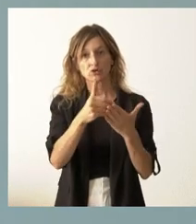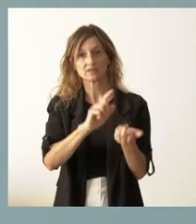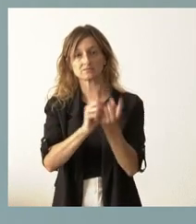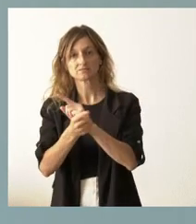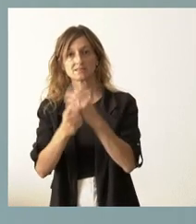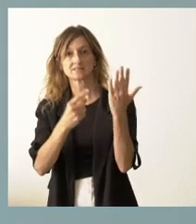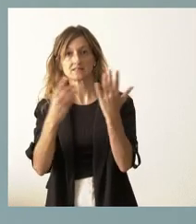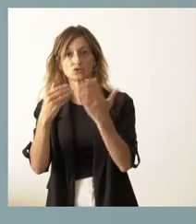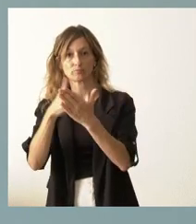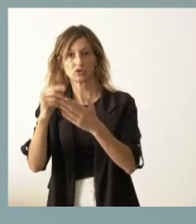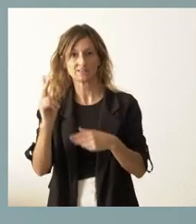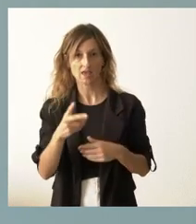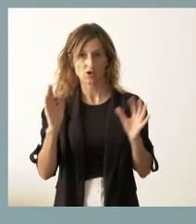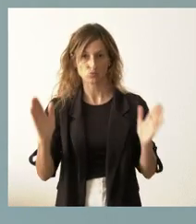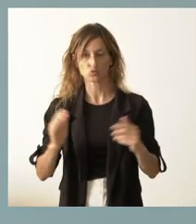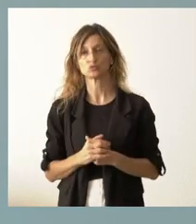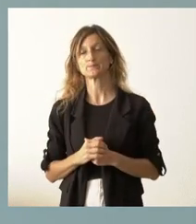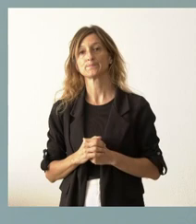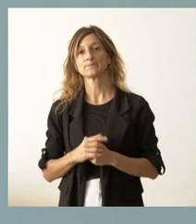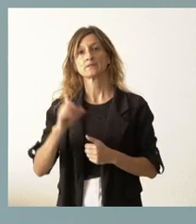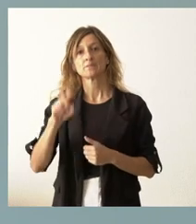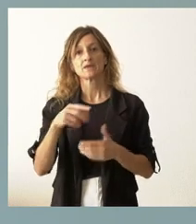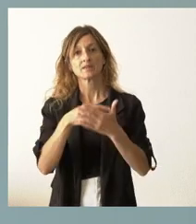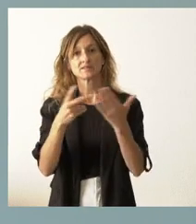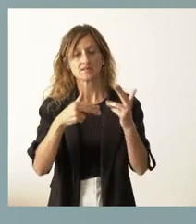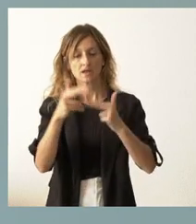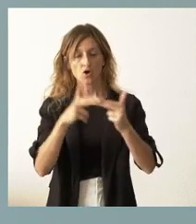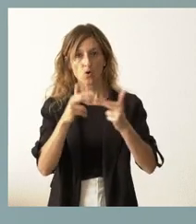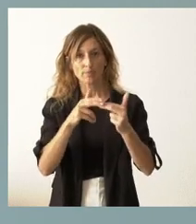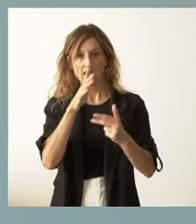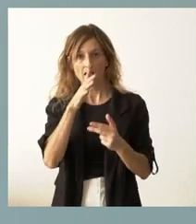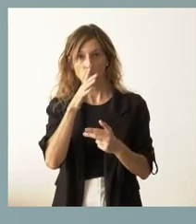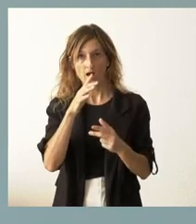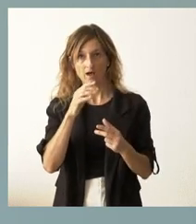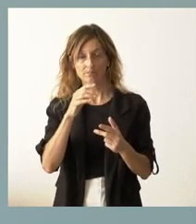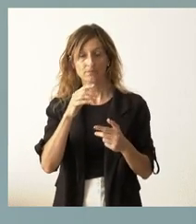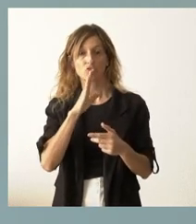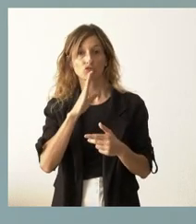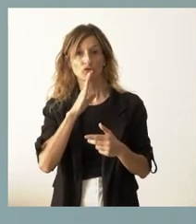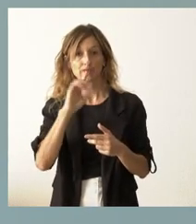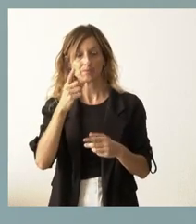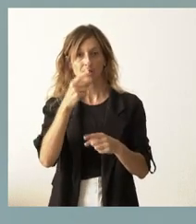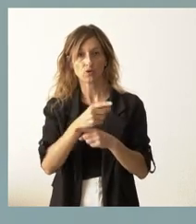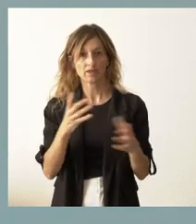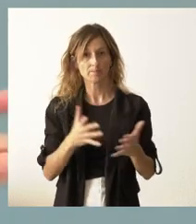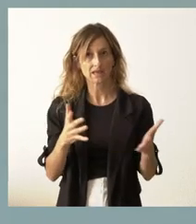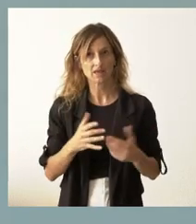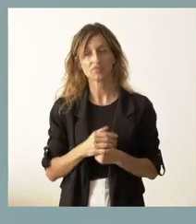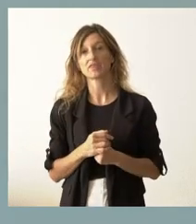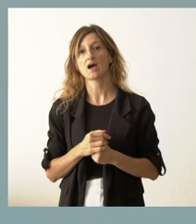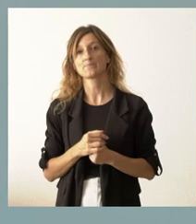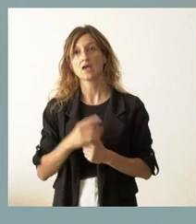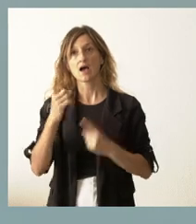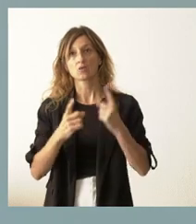68 millones de euros. Por otra parte, se han puesto en marcha 17 obras de abastecimiento de agua en una primera orden de emergencias. Algunas de ellas les hemos